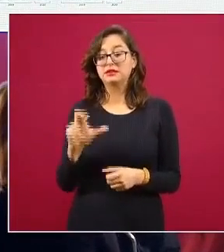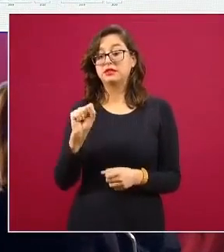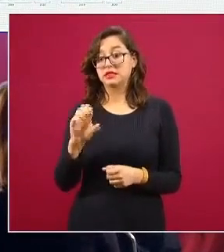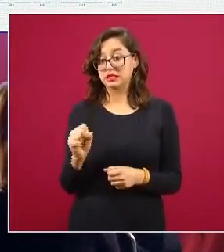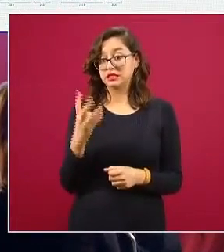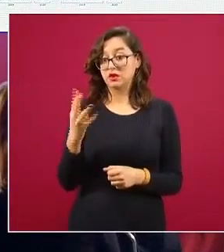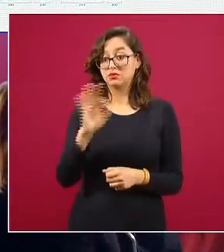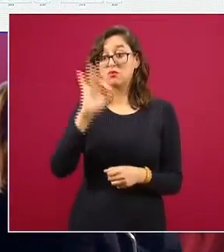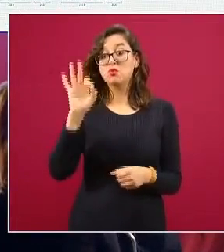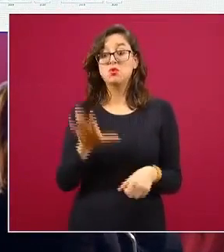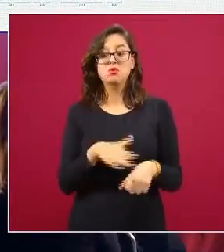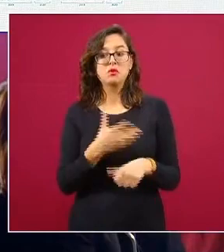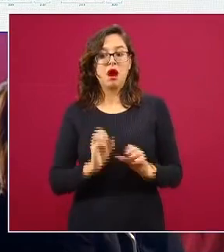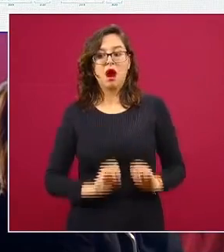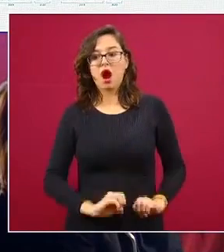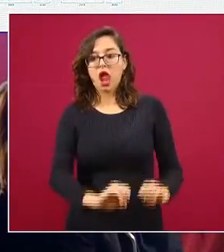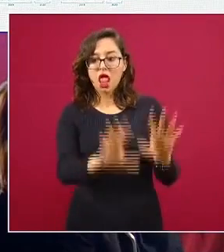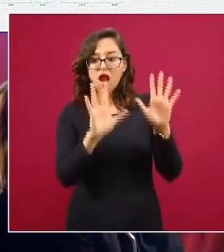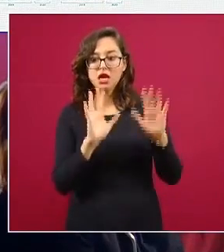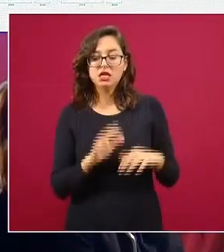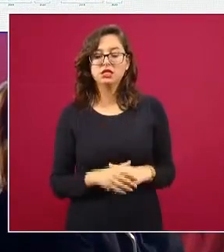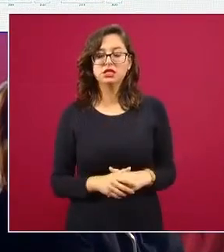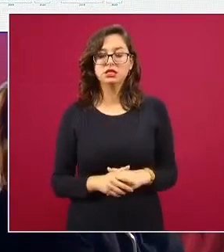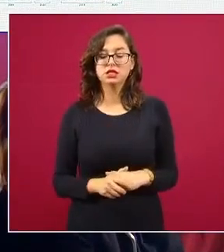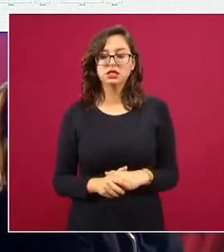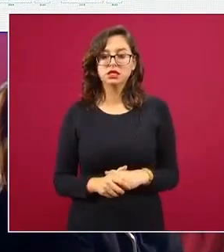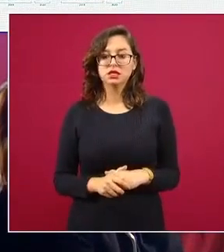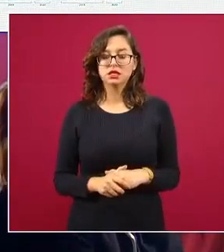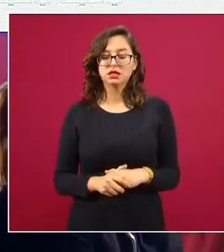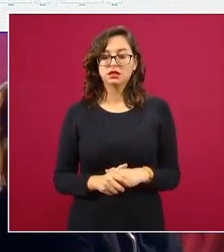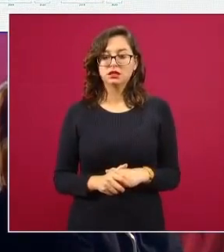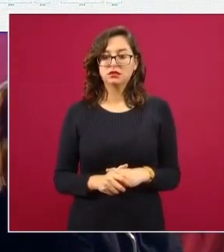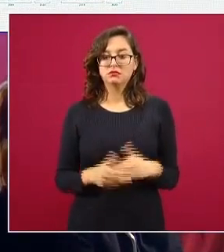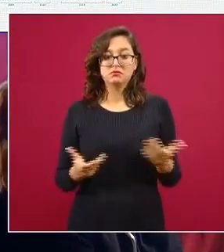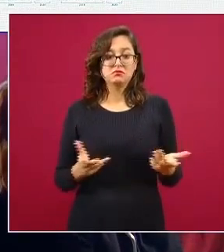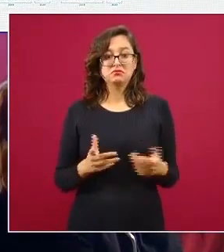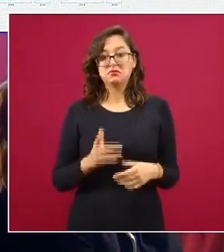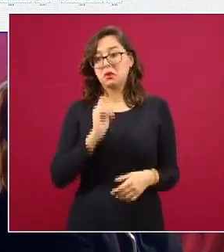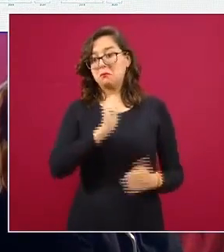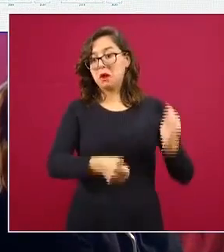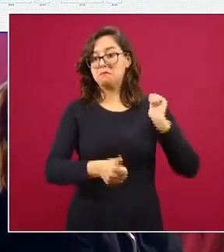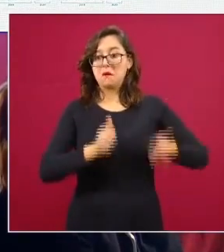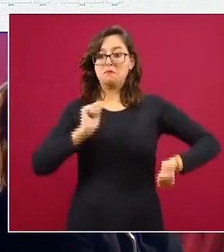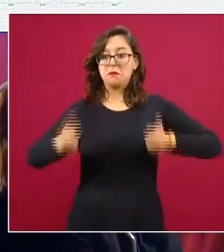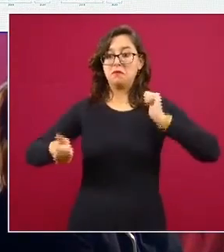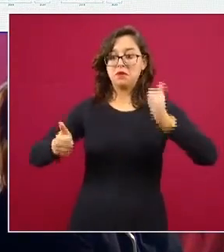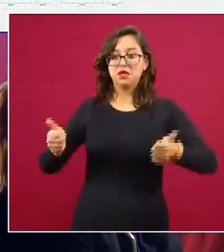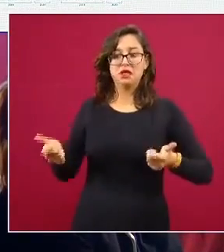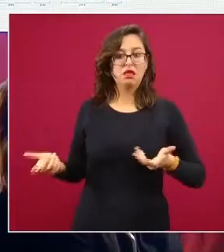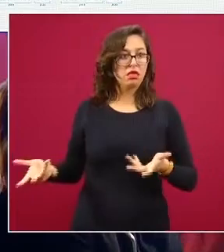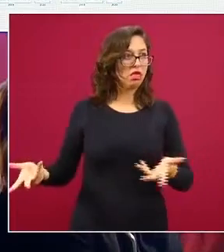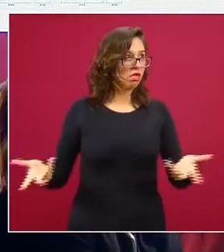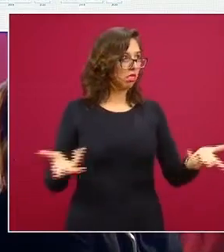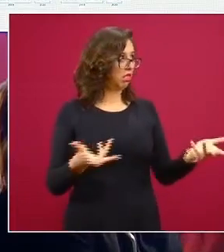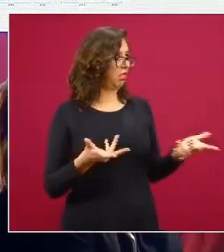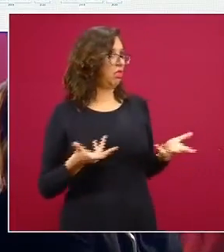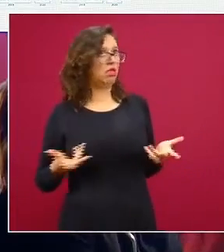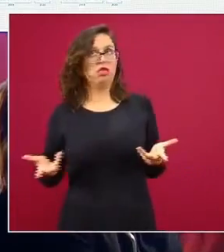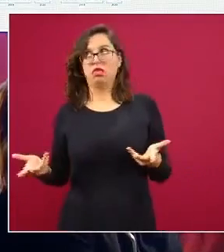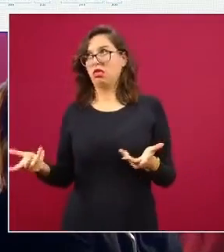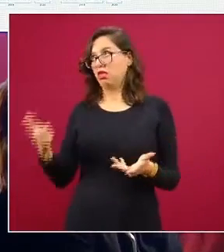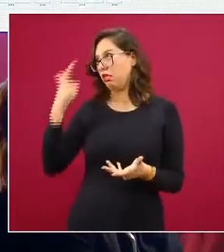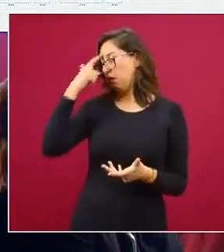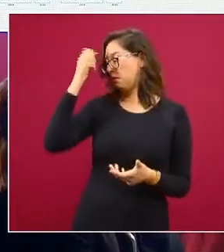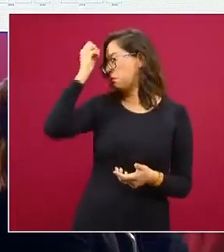abandono las personas libradas a su propia suerte perdidas ahí y tampoco